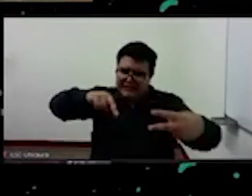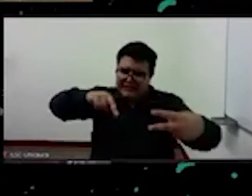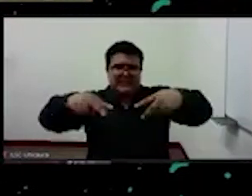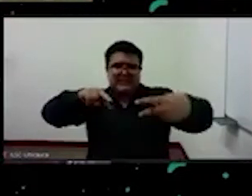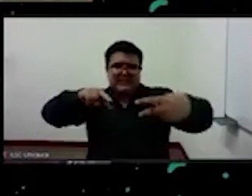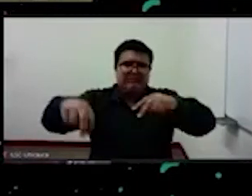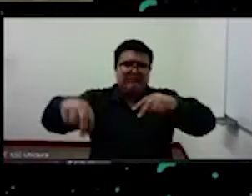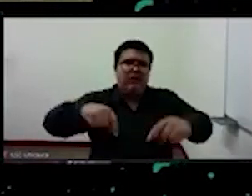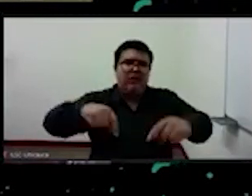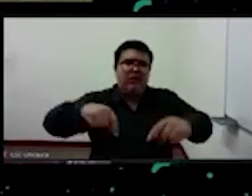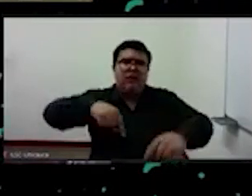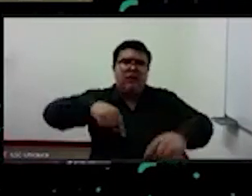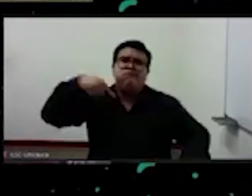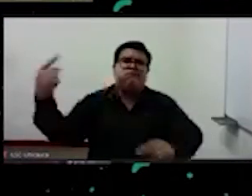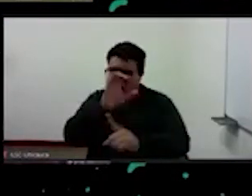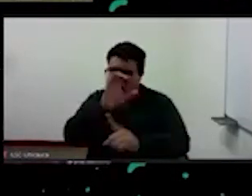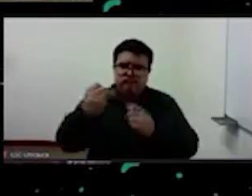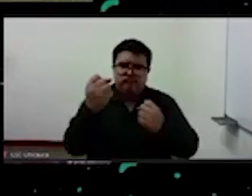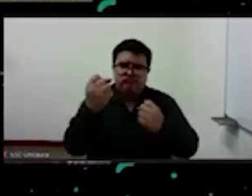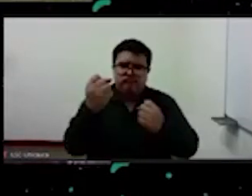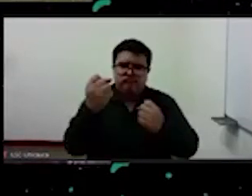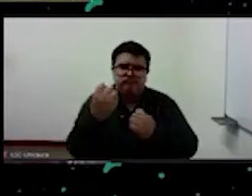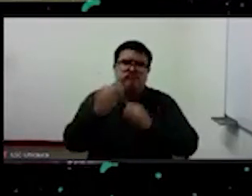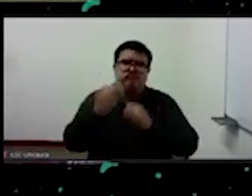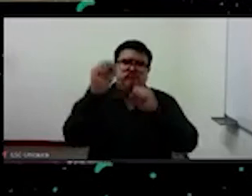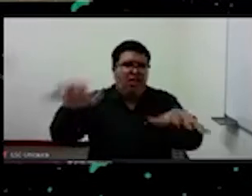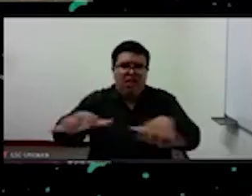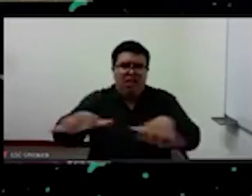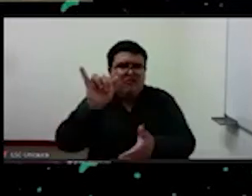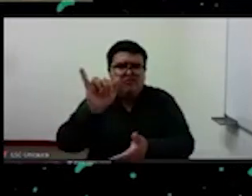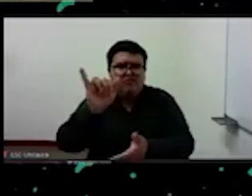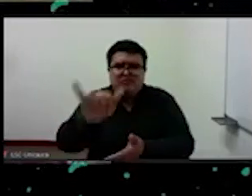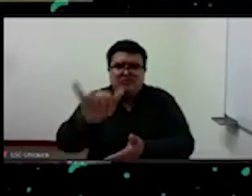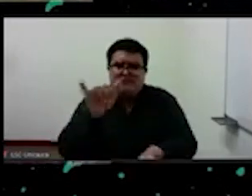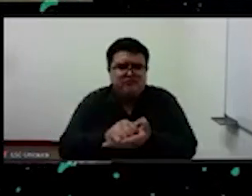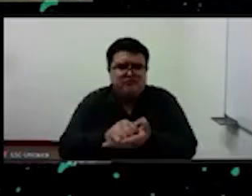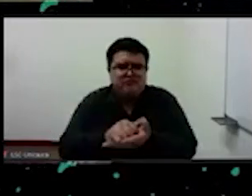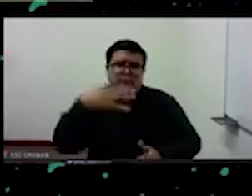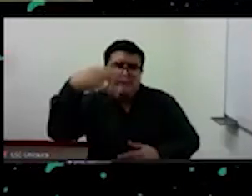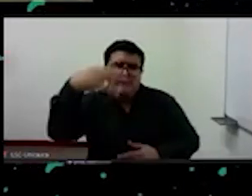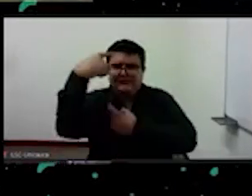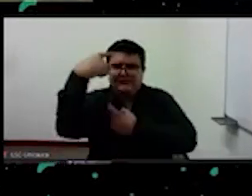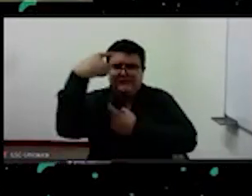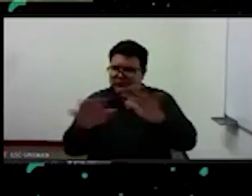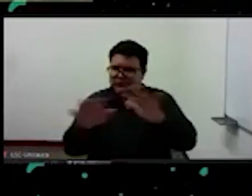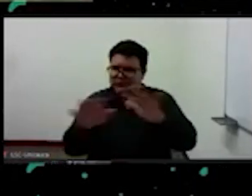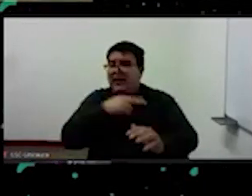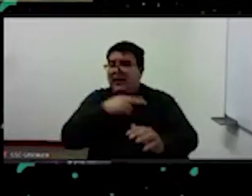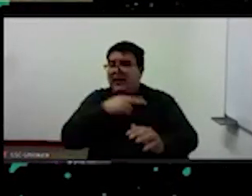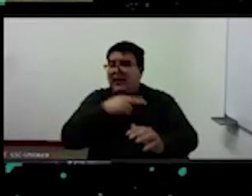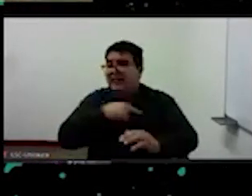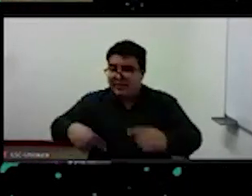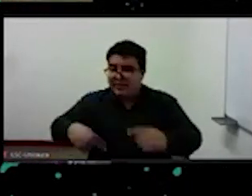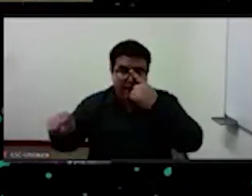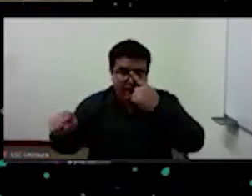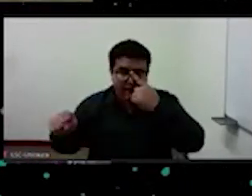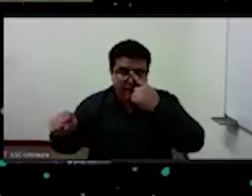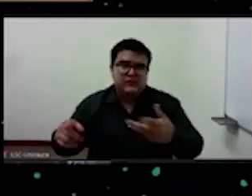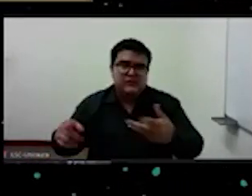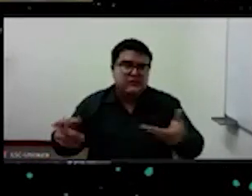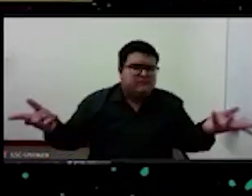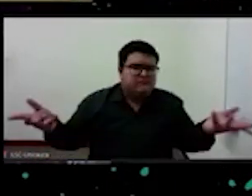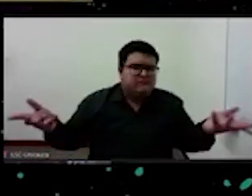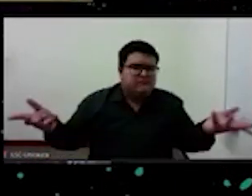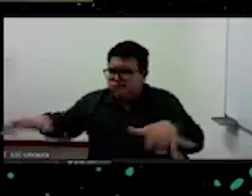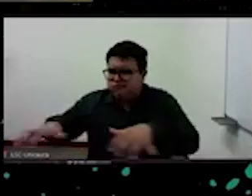cultural el mismo no se pasa no pasa en China me parece lo